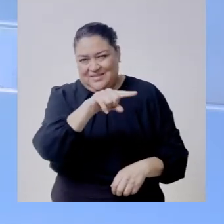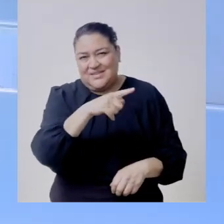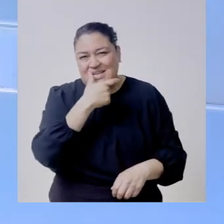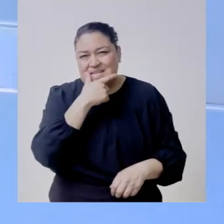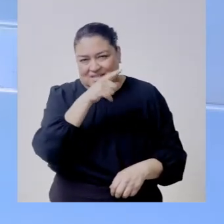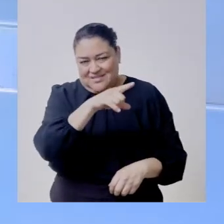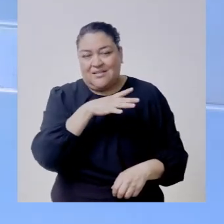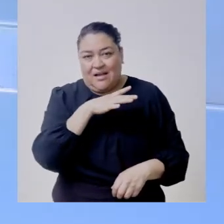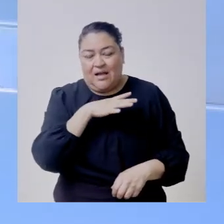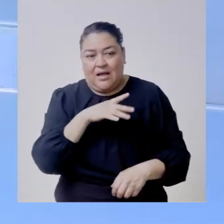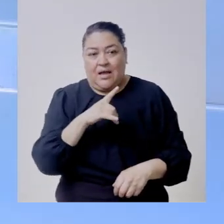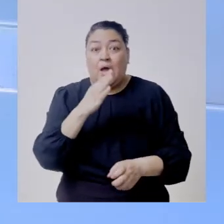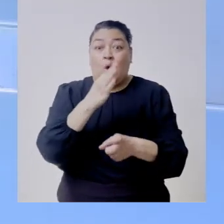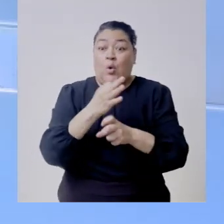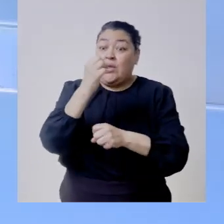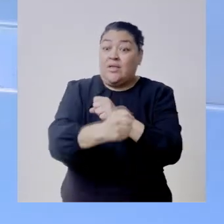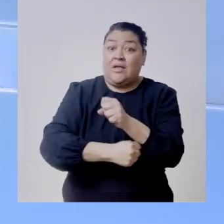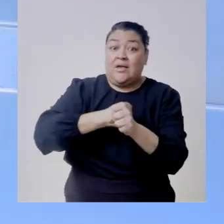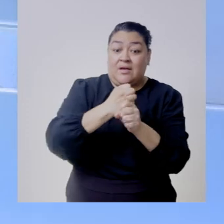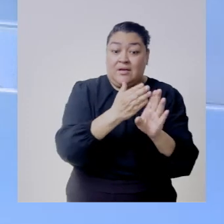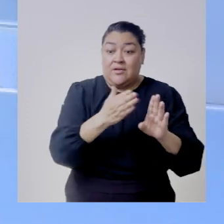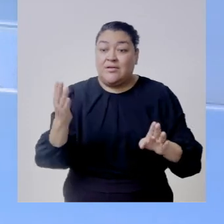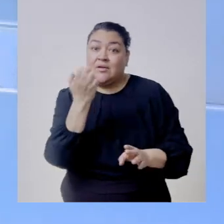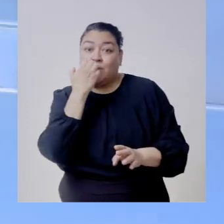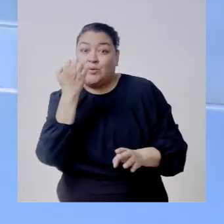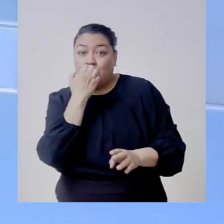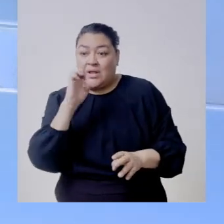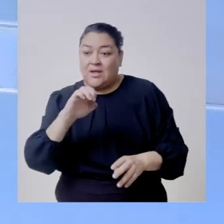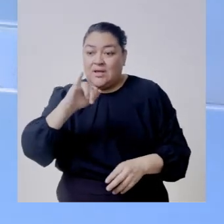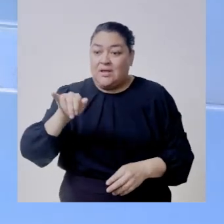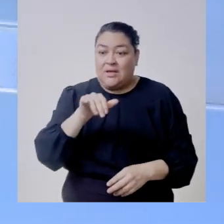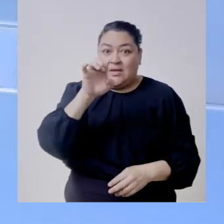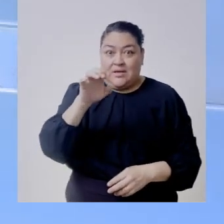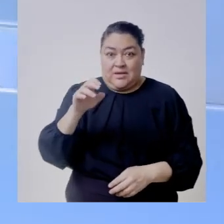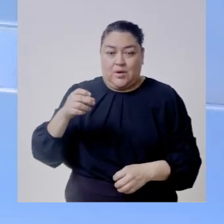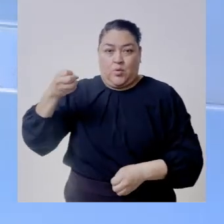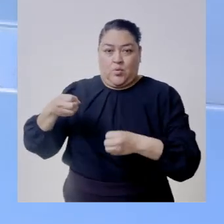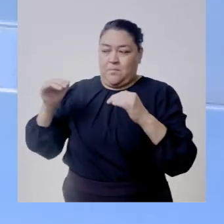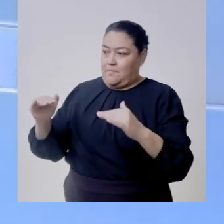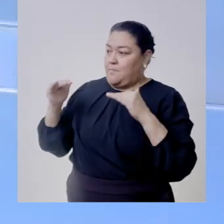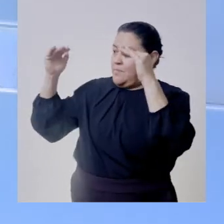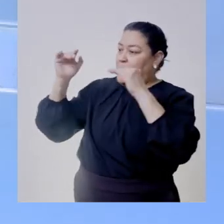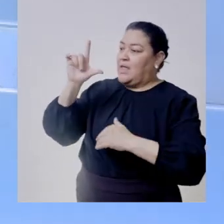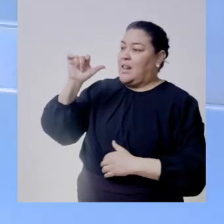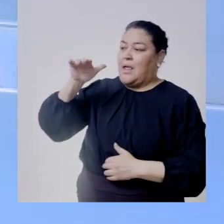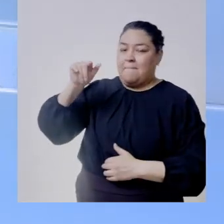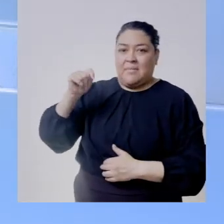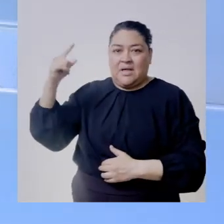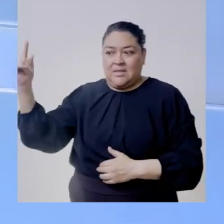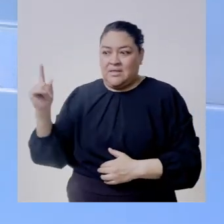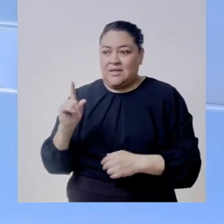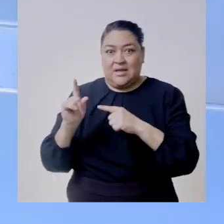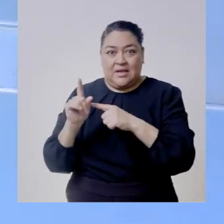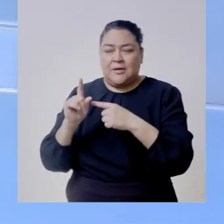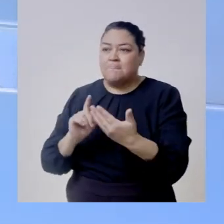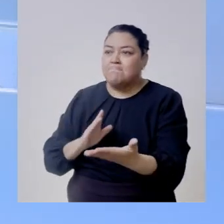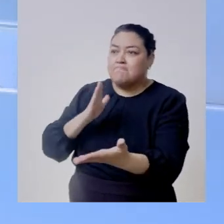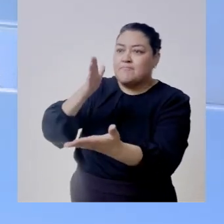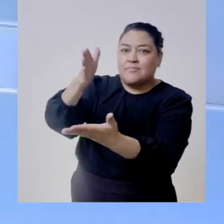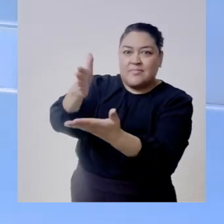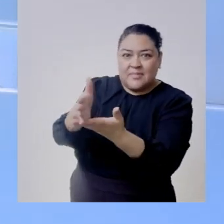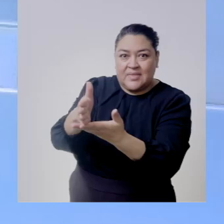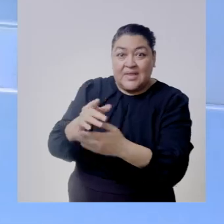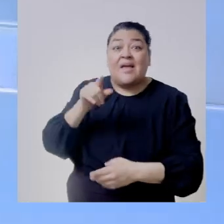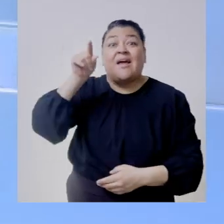y pues este año en la escuela judicial electoral con la participación del magistrado felipe de la mata vamos a